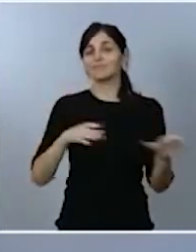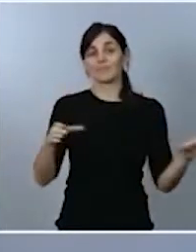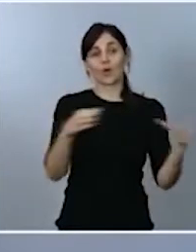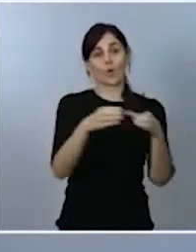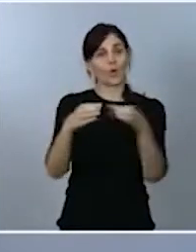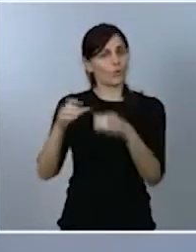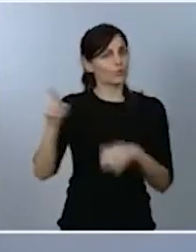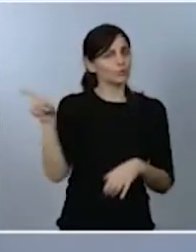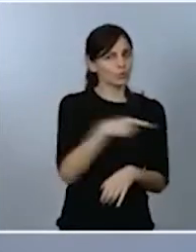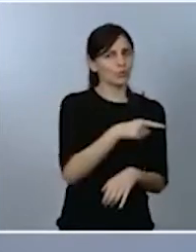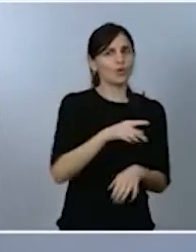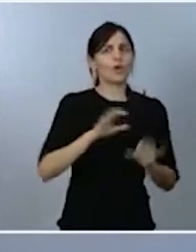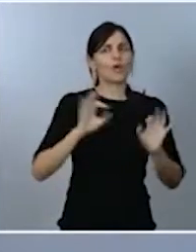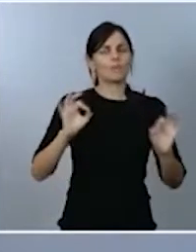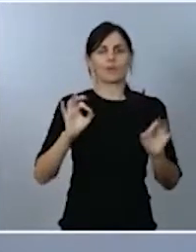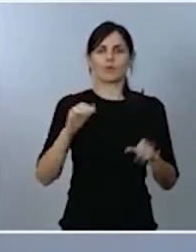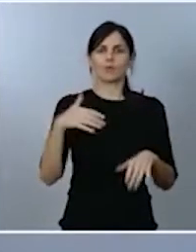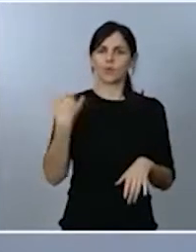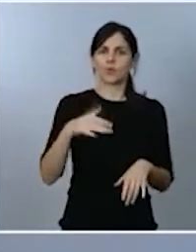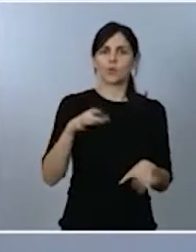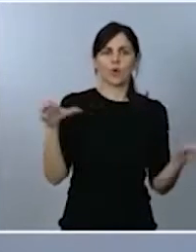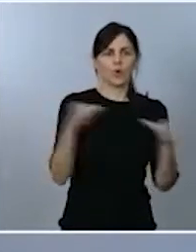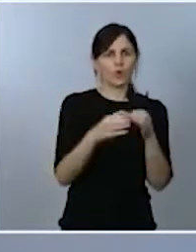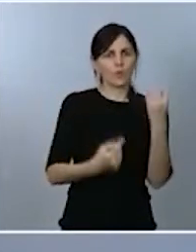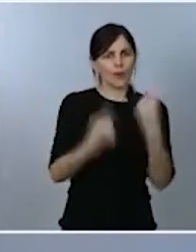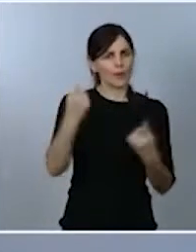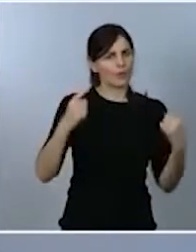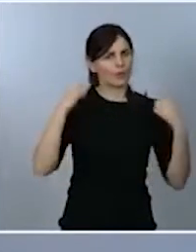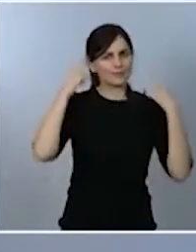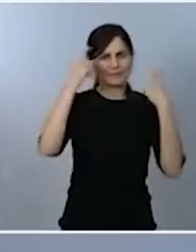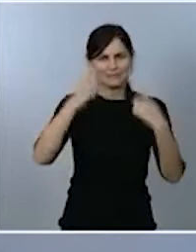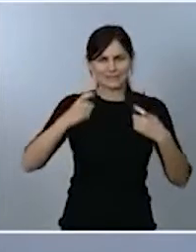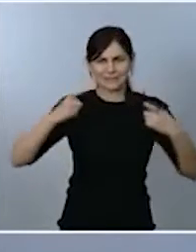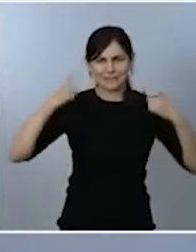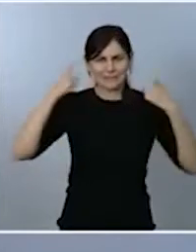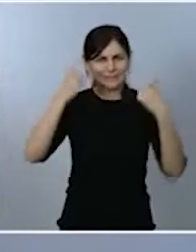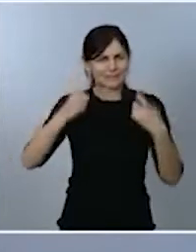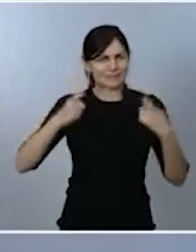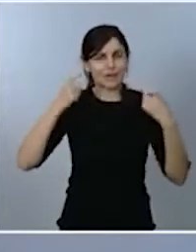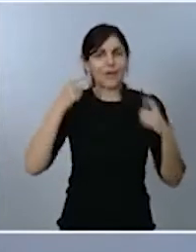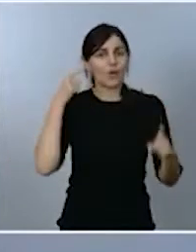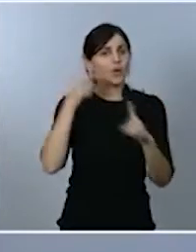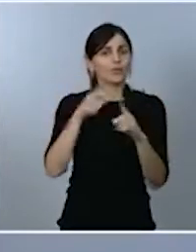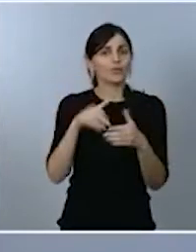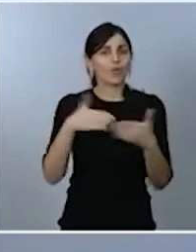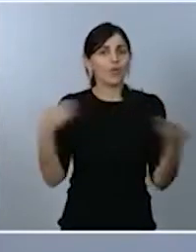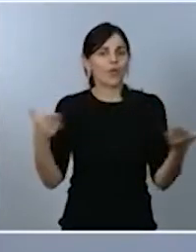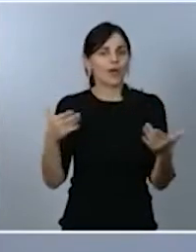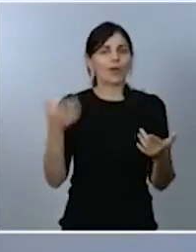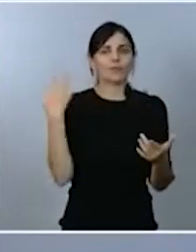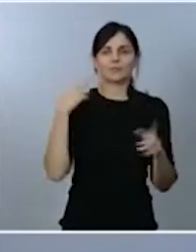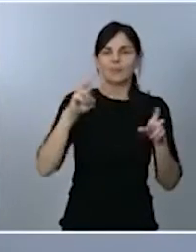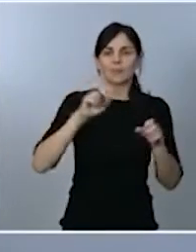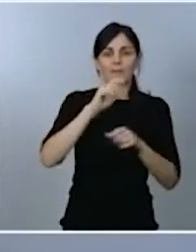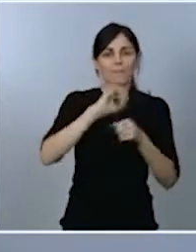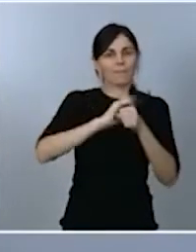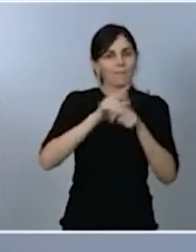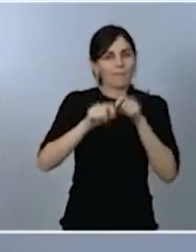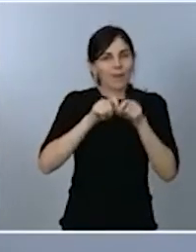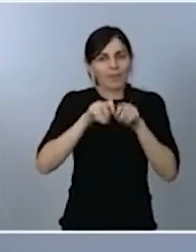de ellos que están haciendo muchos esfuerzos para generar conocimiento en torno a la pandemia y para ayudarnos